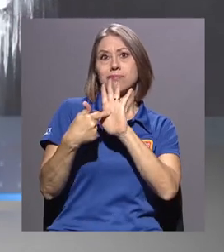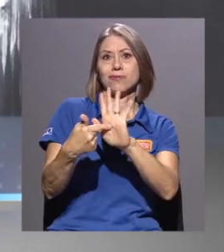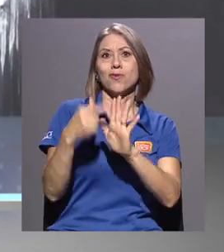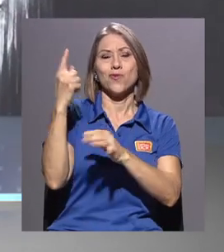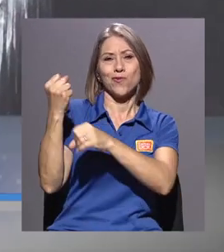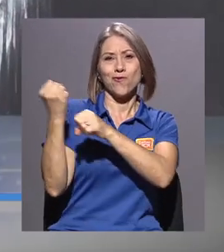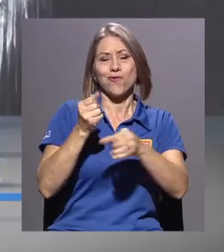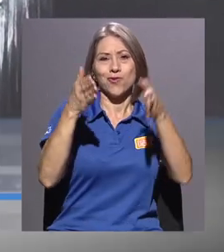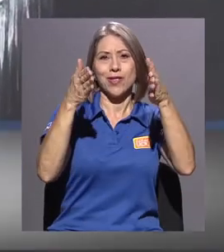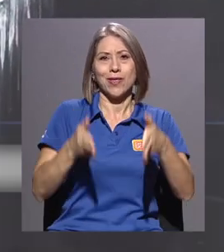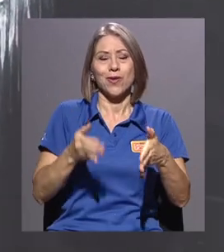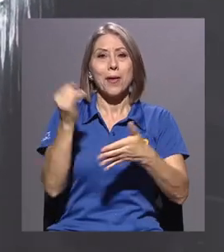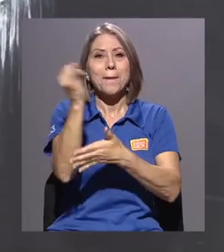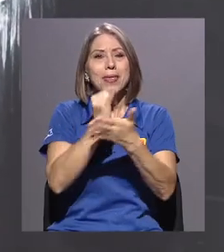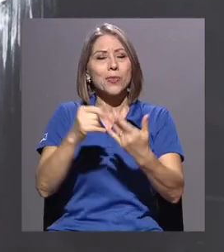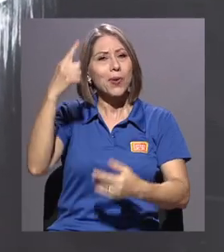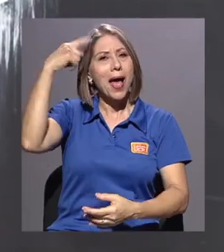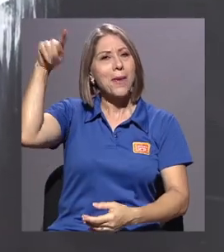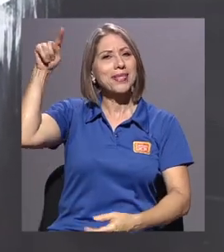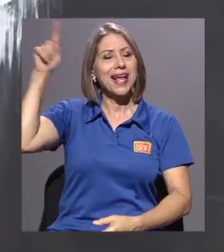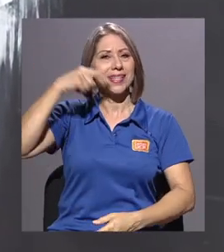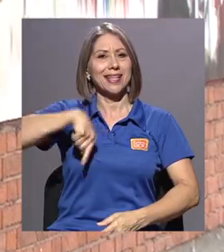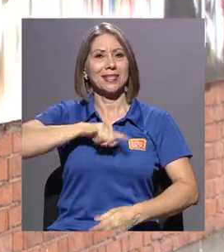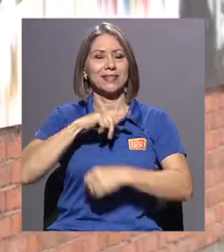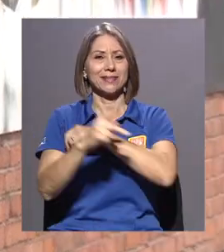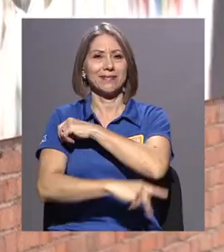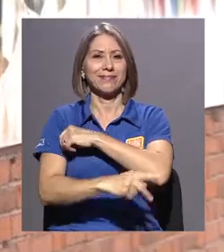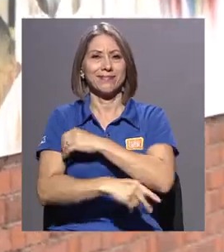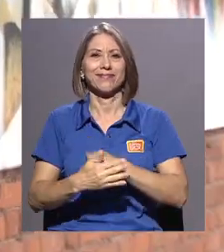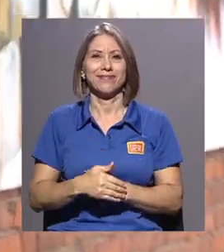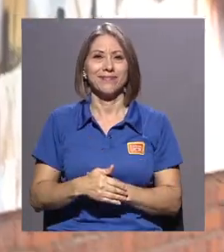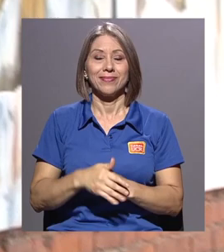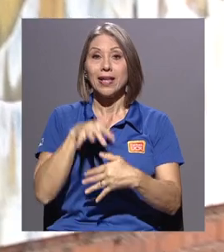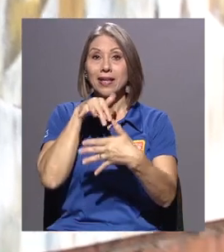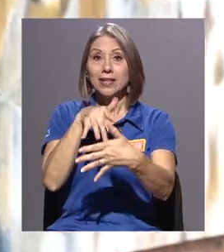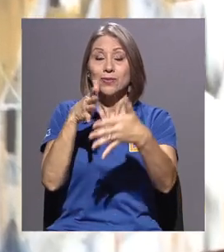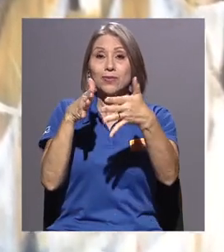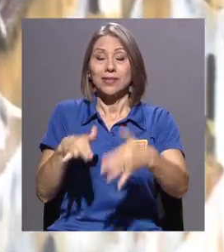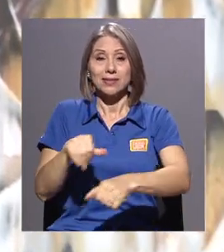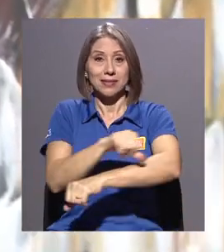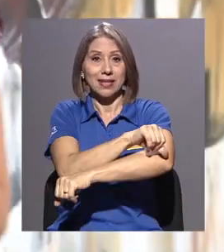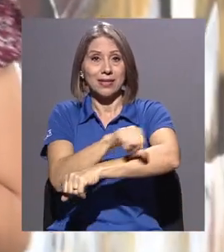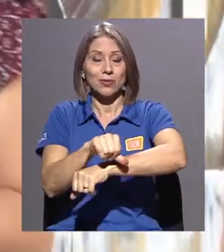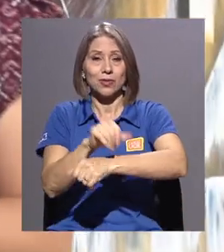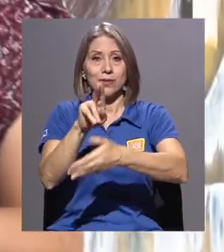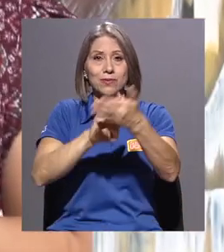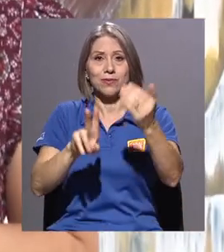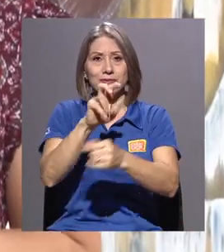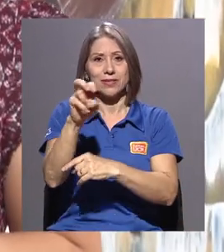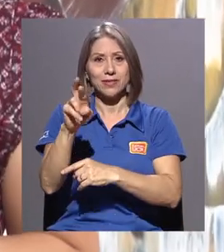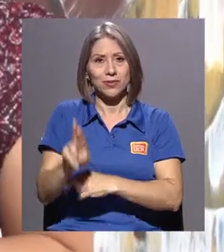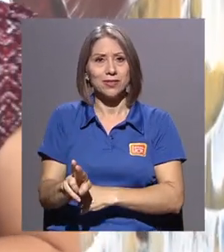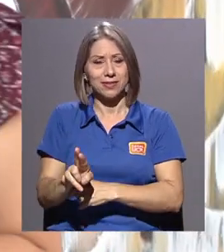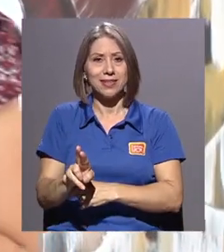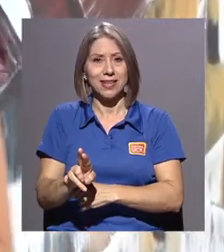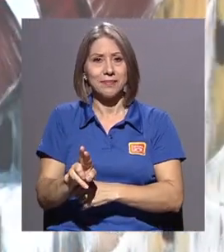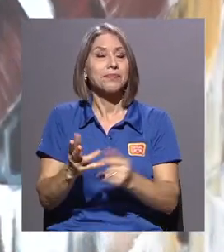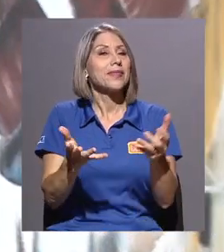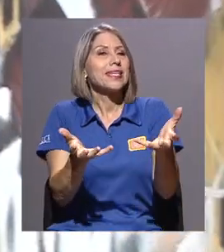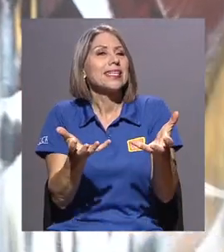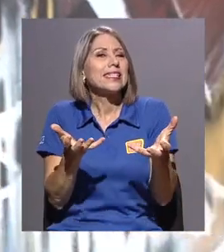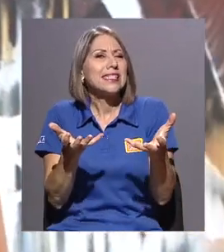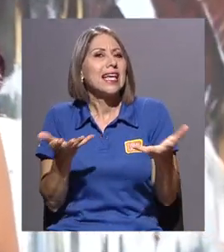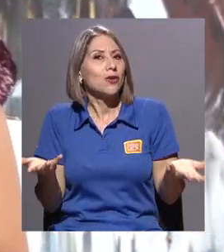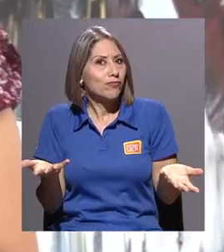fundadores de la pintura abstracta en nuestro país. Los estudiantes de arquitectura de la Universidad de Costa Rica quisieron